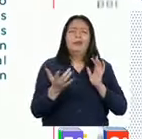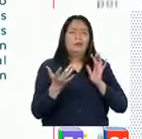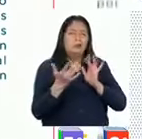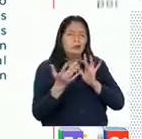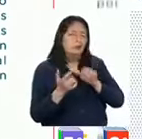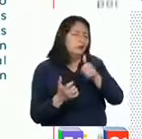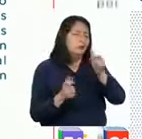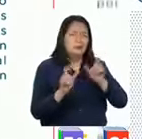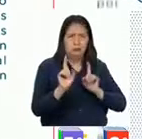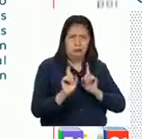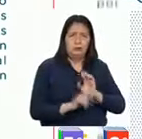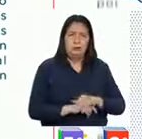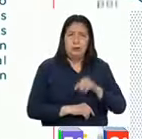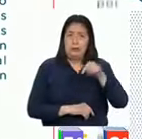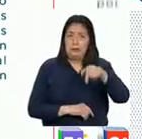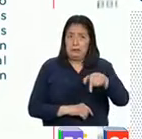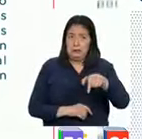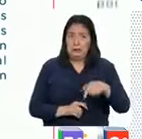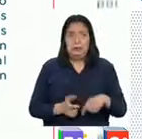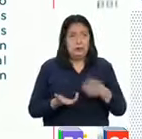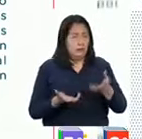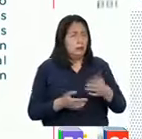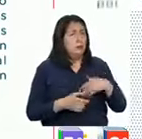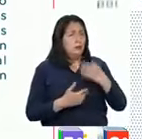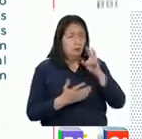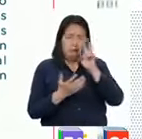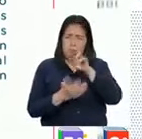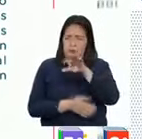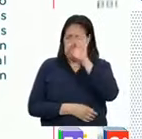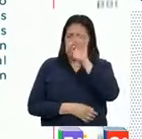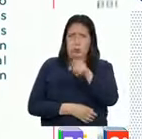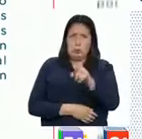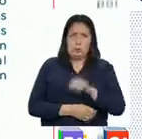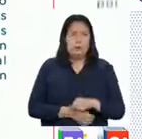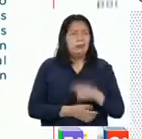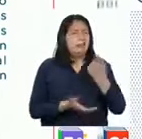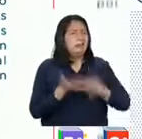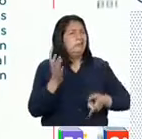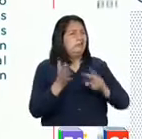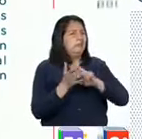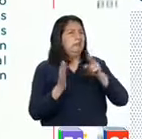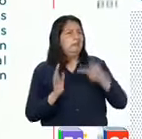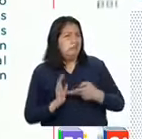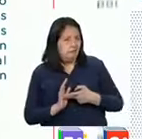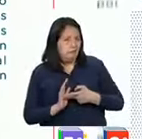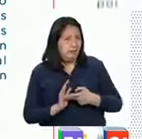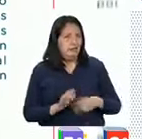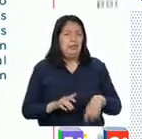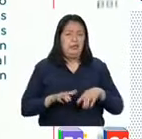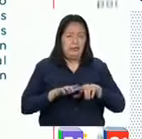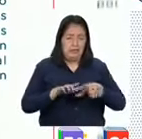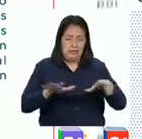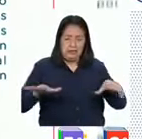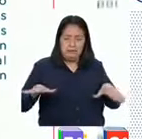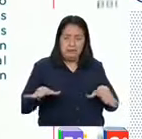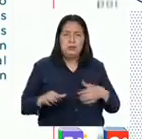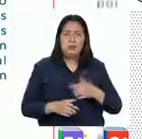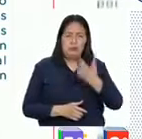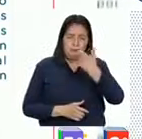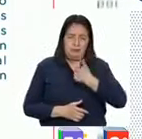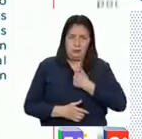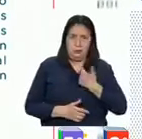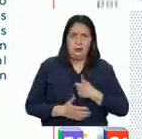con otras personas. En este párrafo podemos identificar a qué le llamamos espacio personal. Si